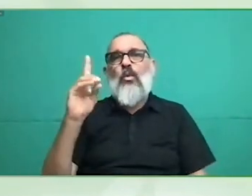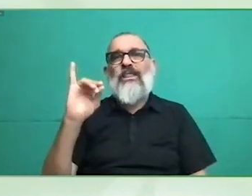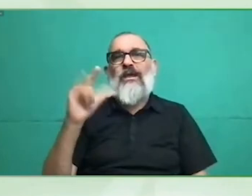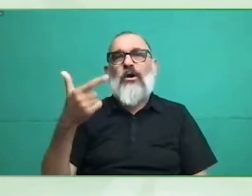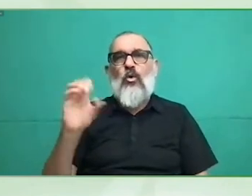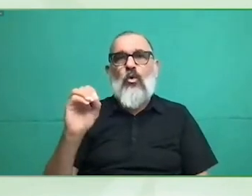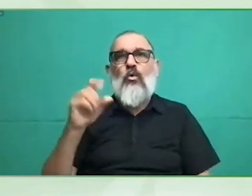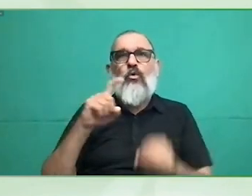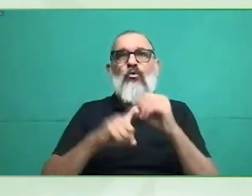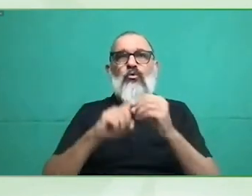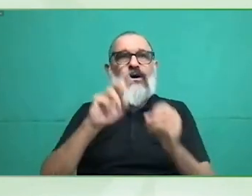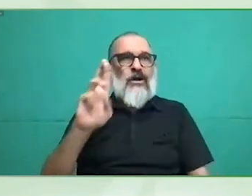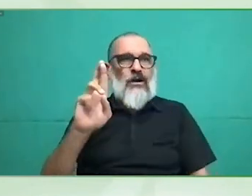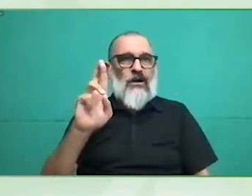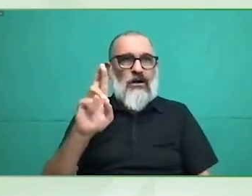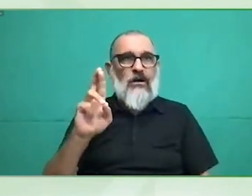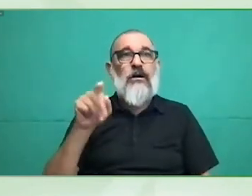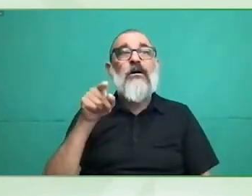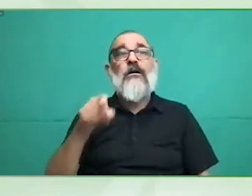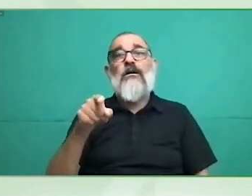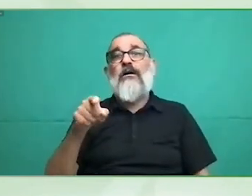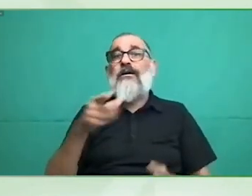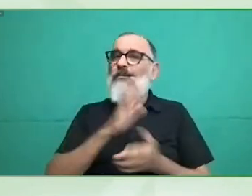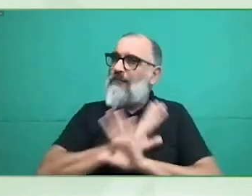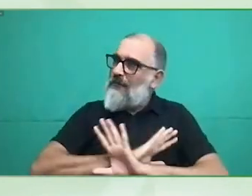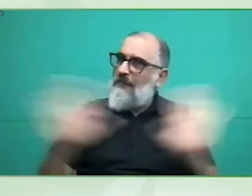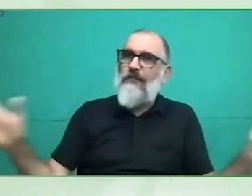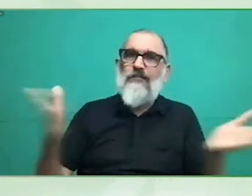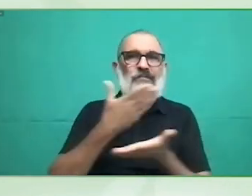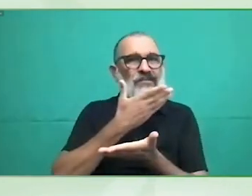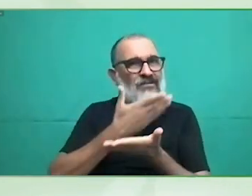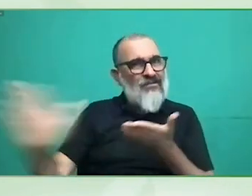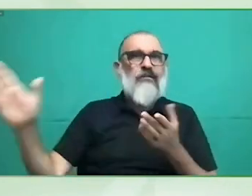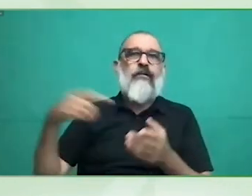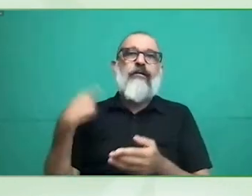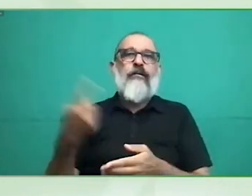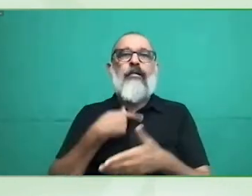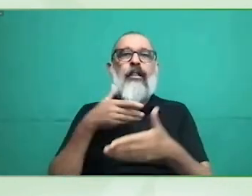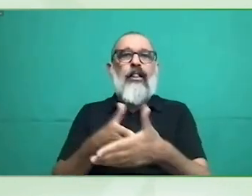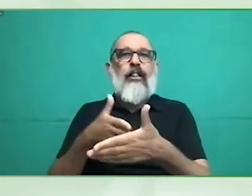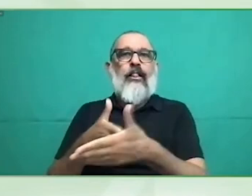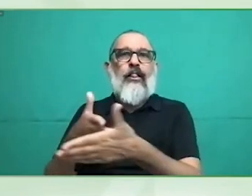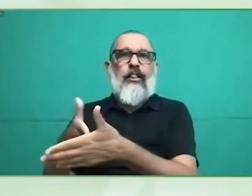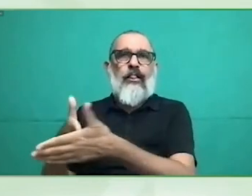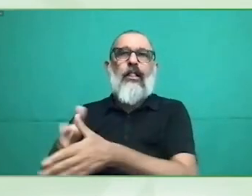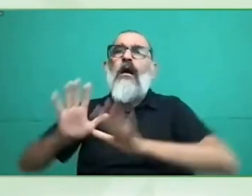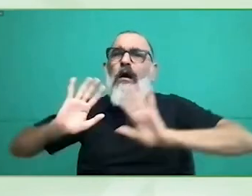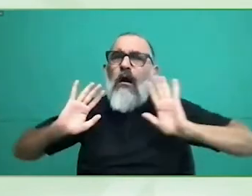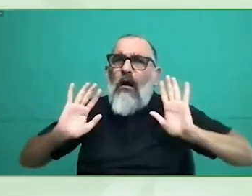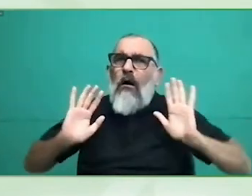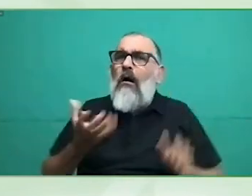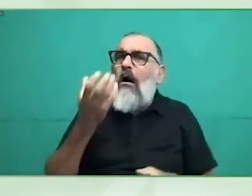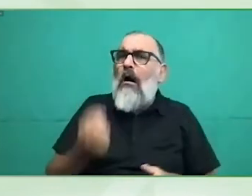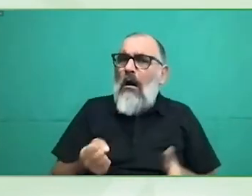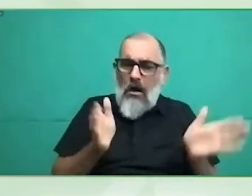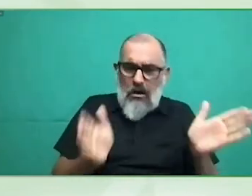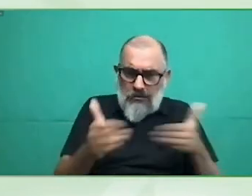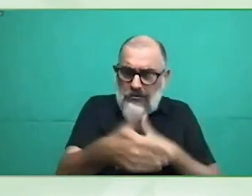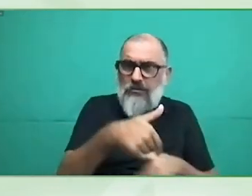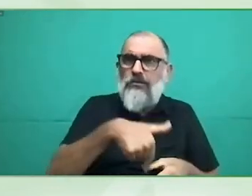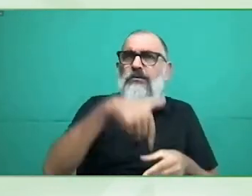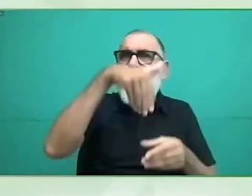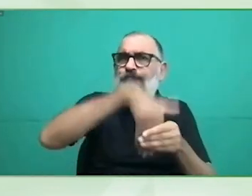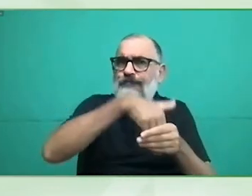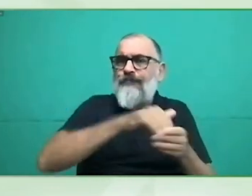personas ciegas y con deficiencia visual y por mi parte nada más espero que os haya